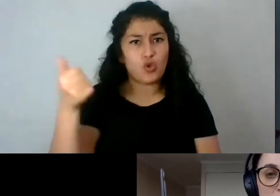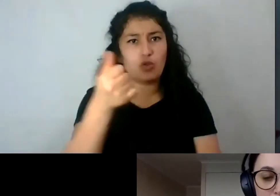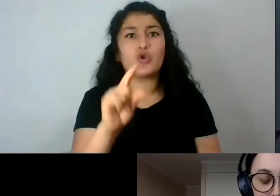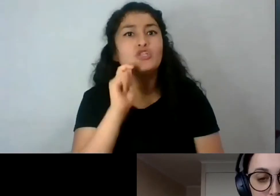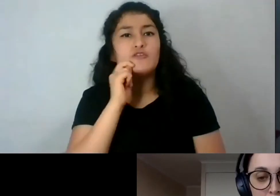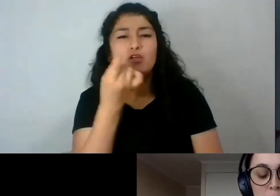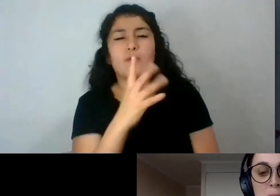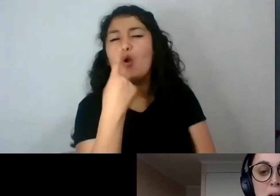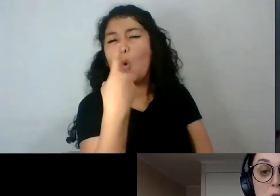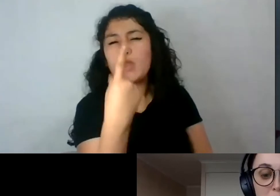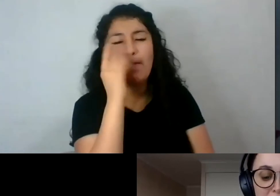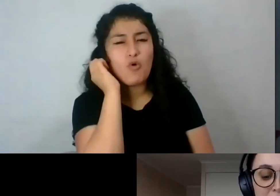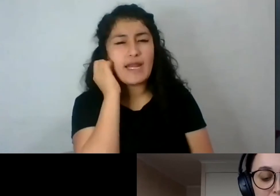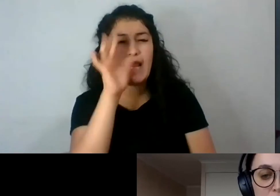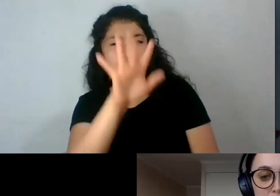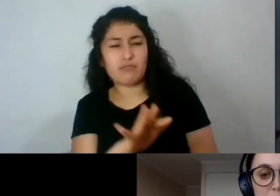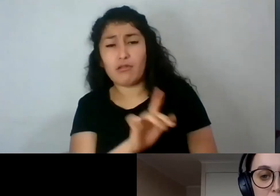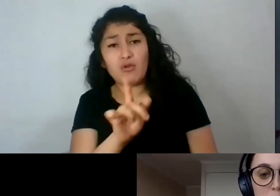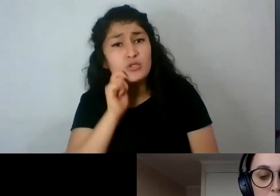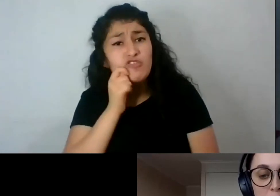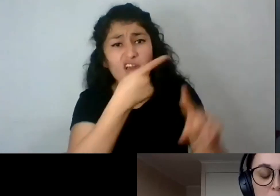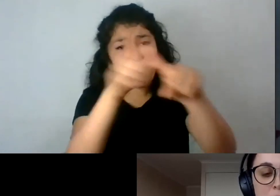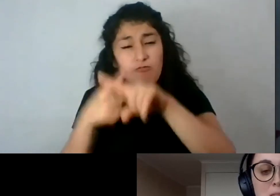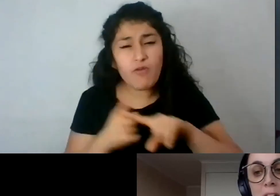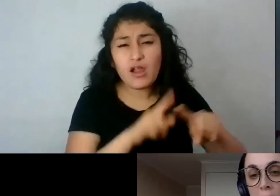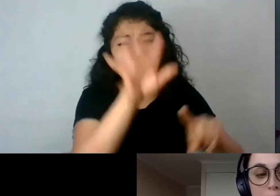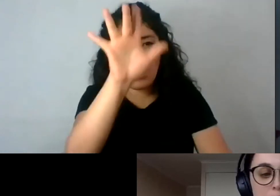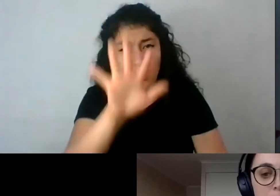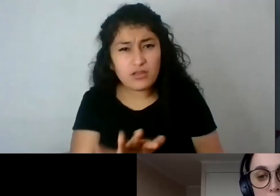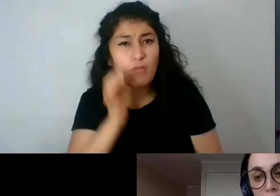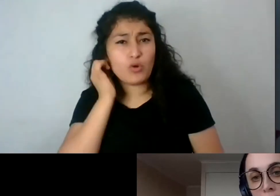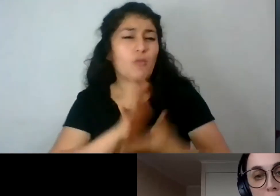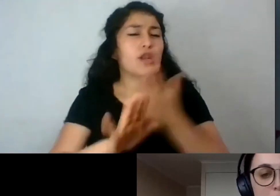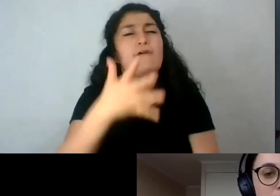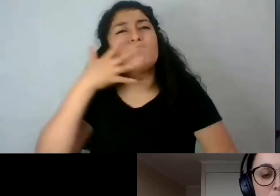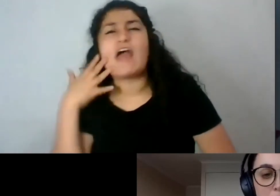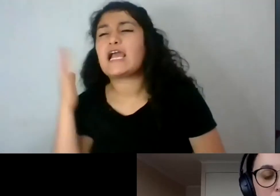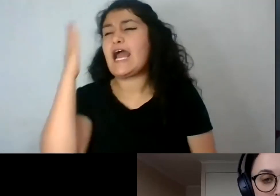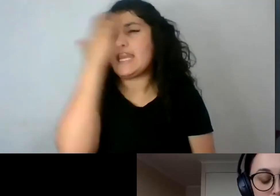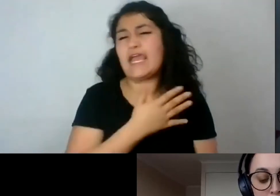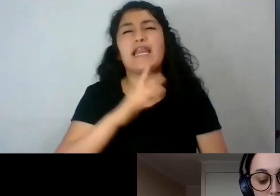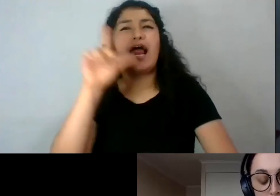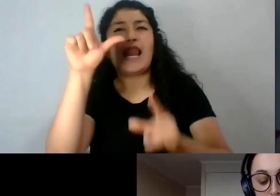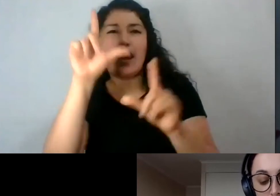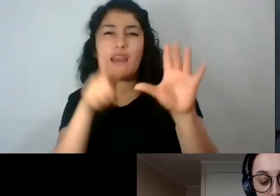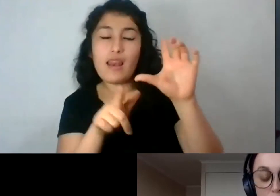un ser mujer. La complejidad de lo que significa ser mujeres blancas, negras, gringas, latinas, ¿no?